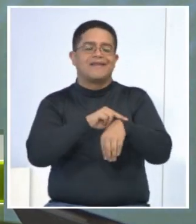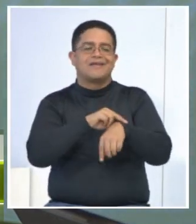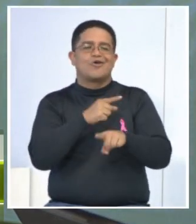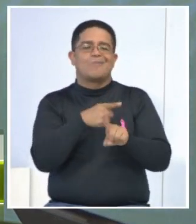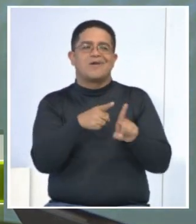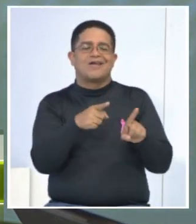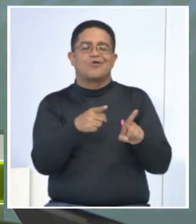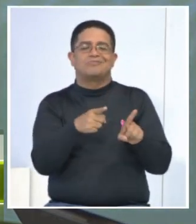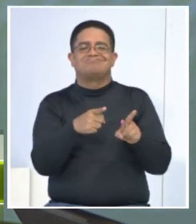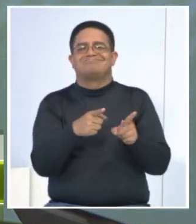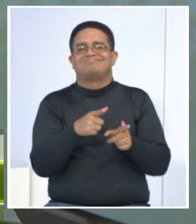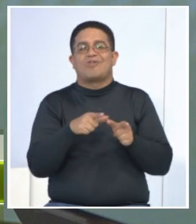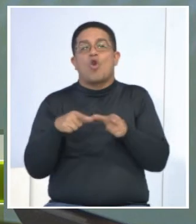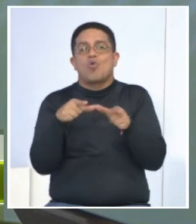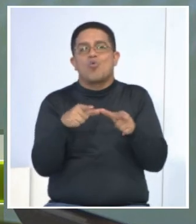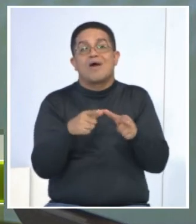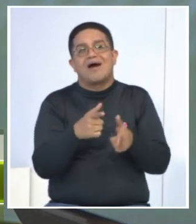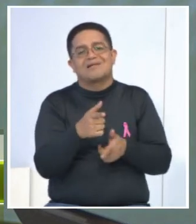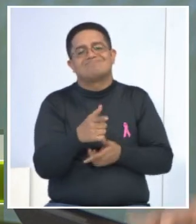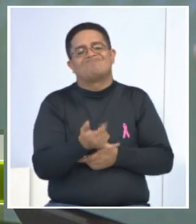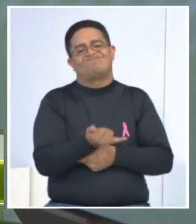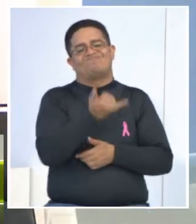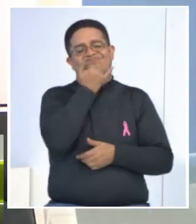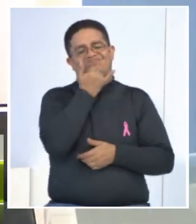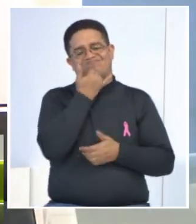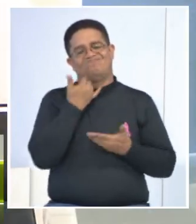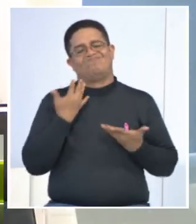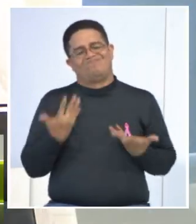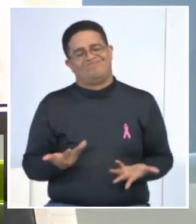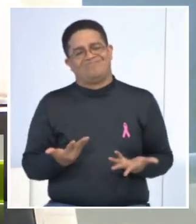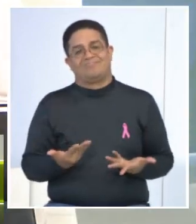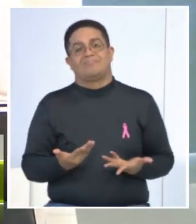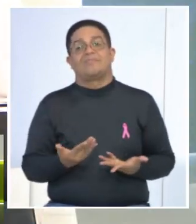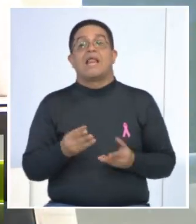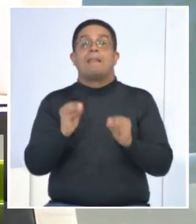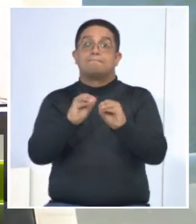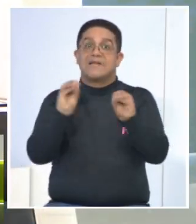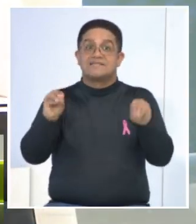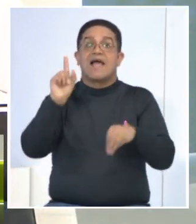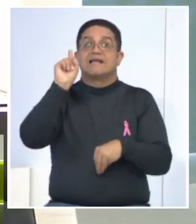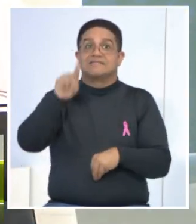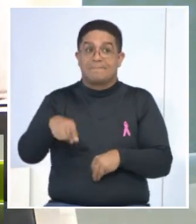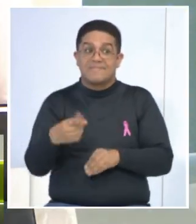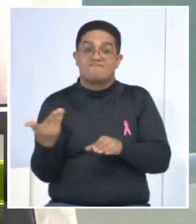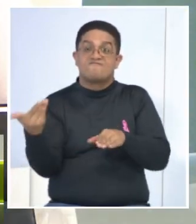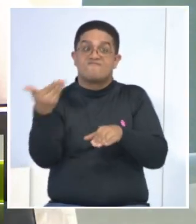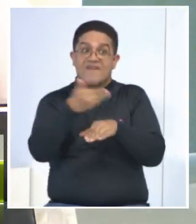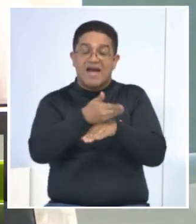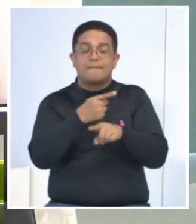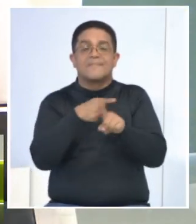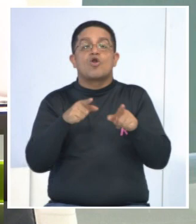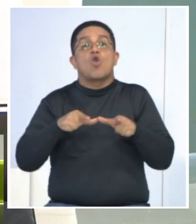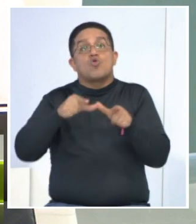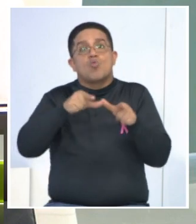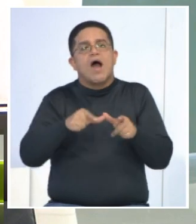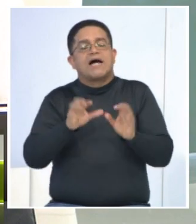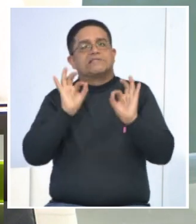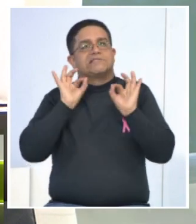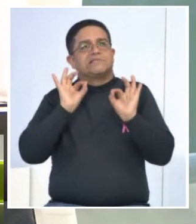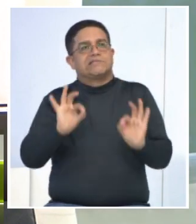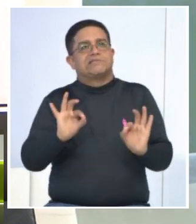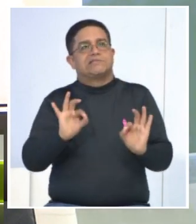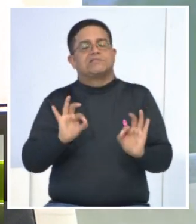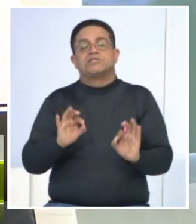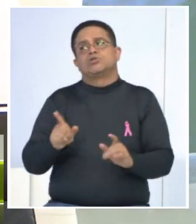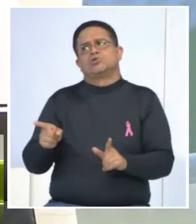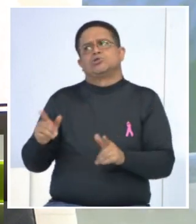adecuado ni con la gente adecuada. que el mensaje también es animarse, pero acudir a centros especializados. Correcto. Nela, se nos